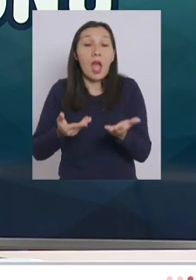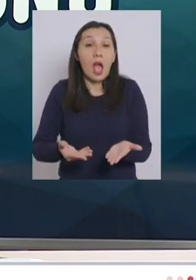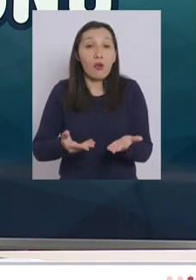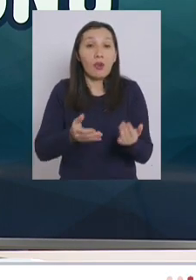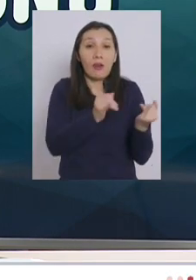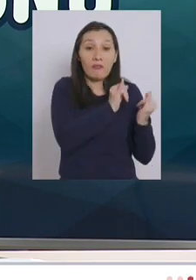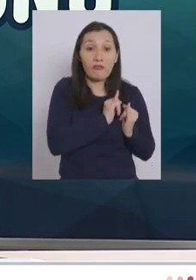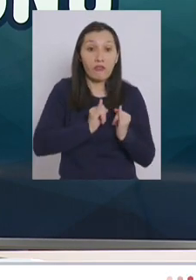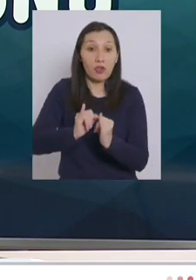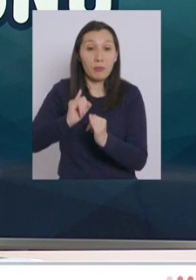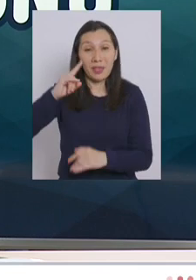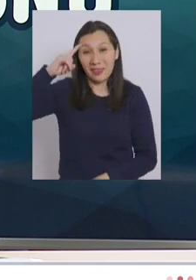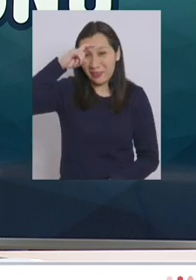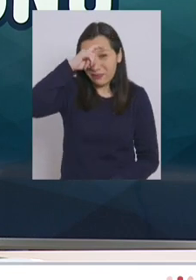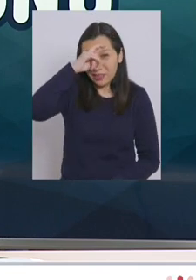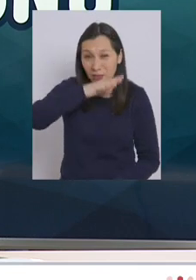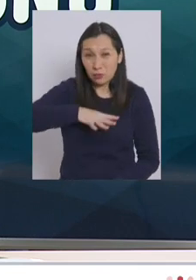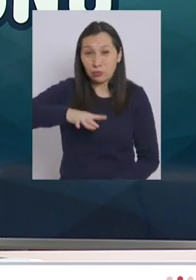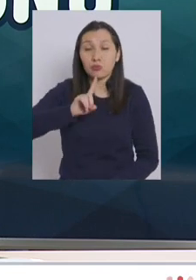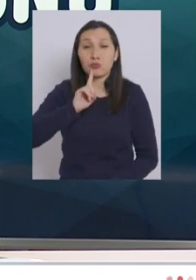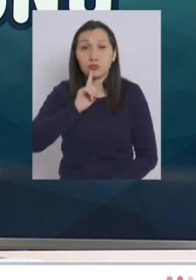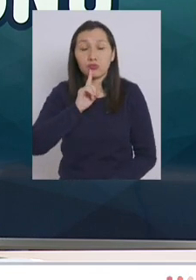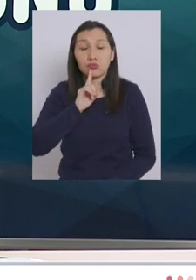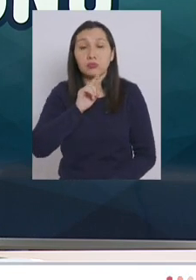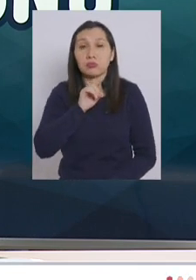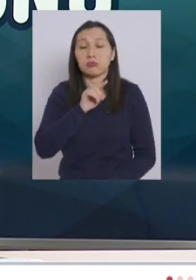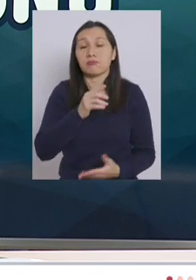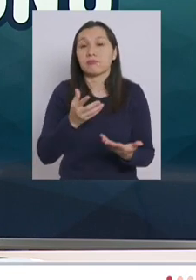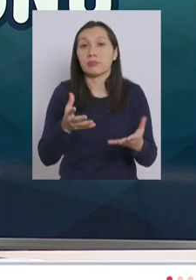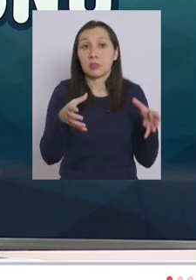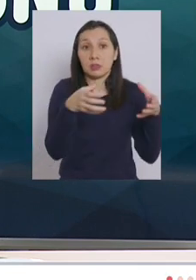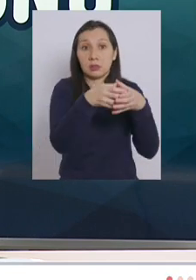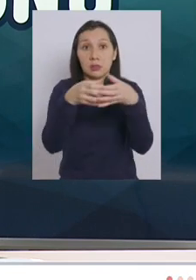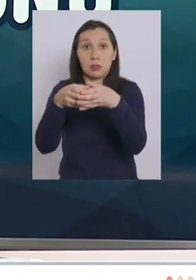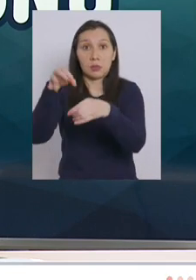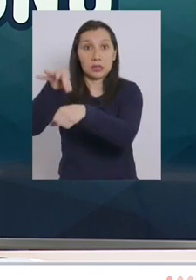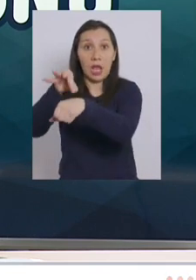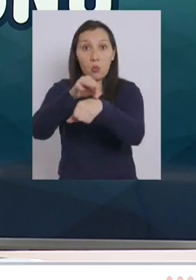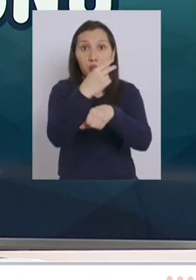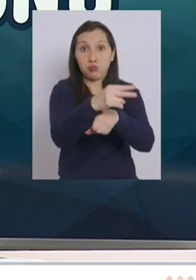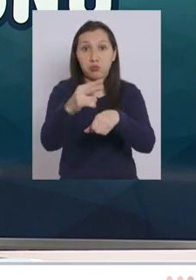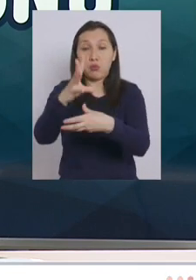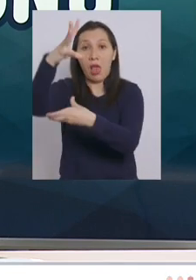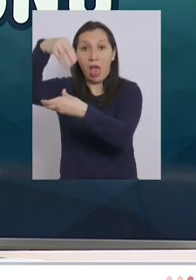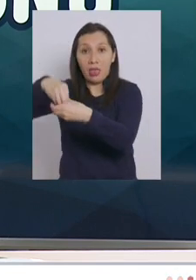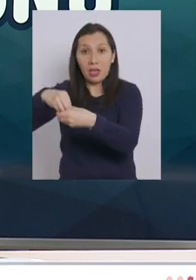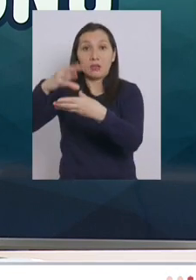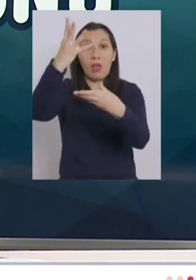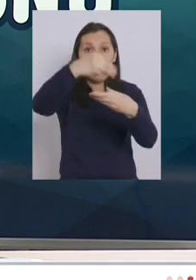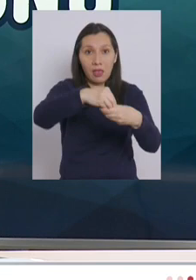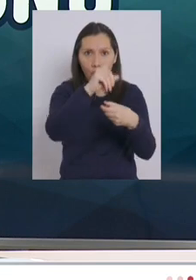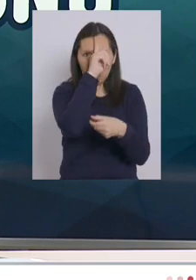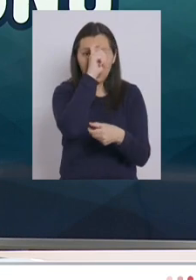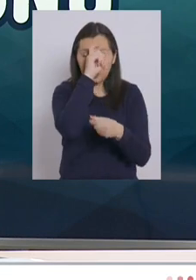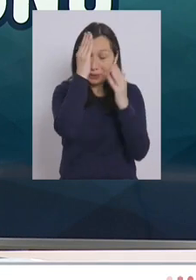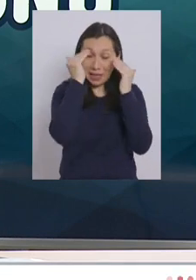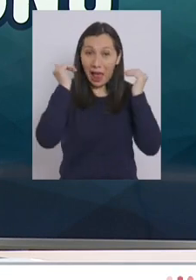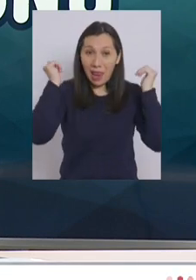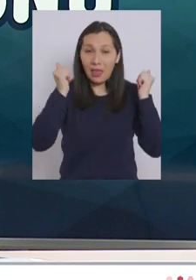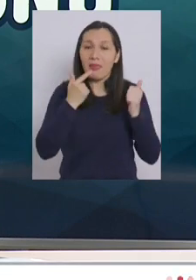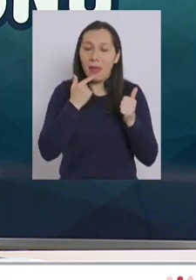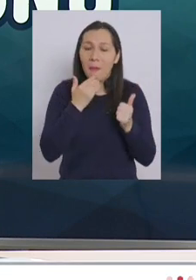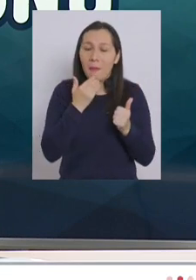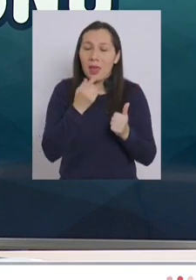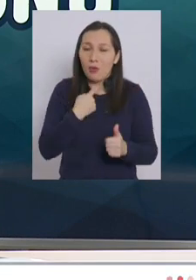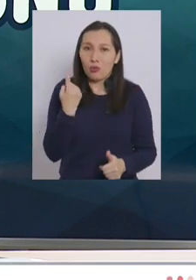transmitir las dificultades que tienen los equipos de salud al interior de los hospitales yo creo que también es una cosa